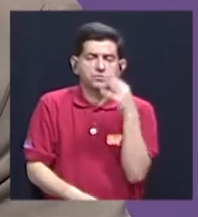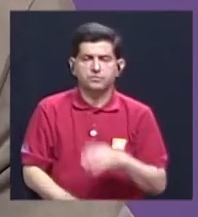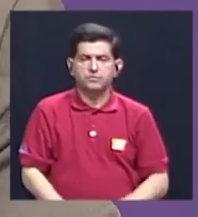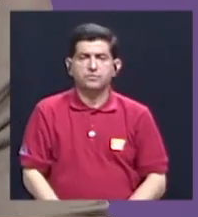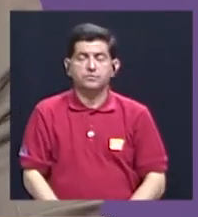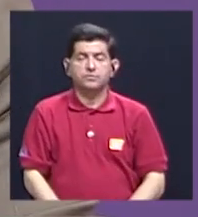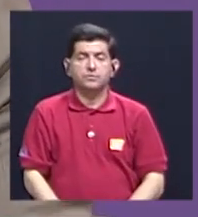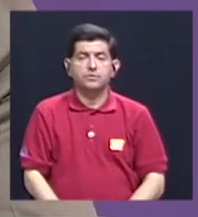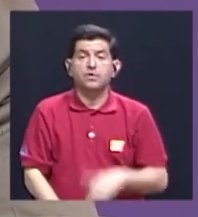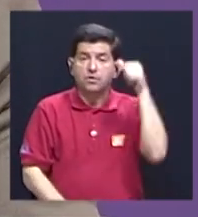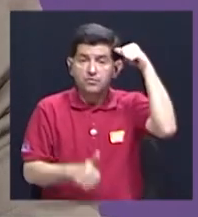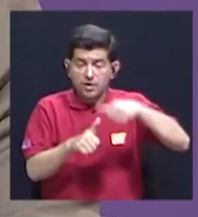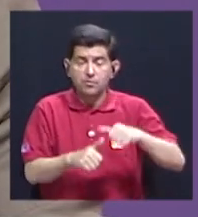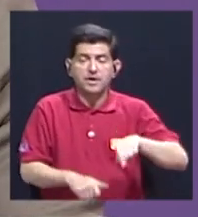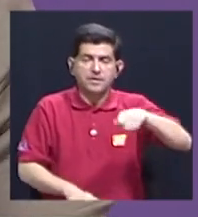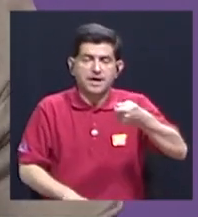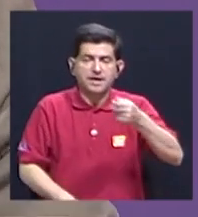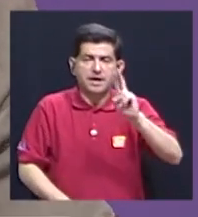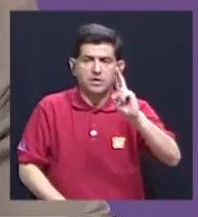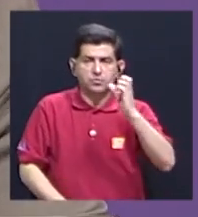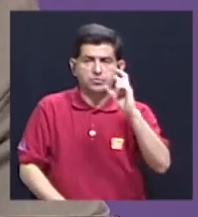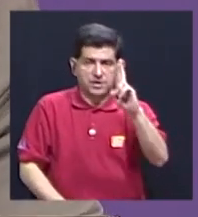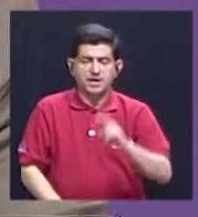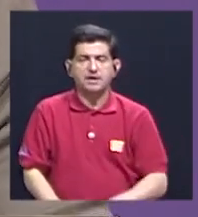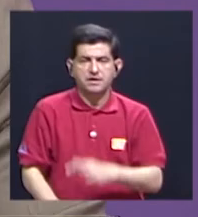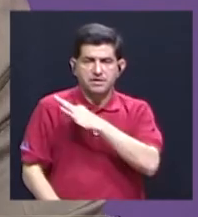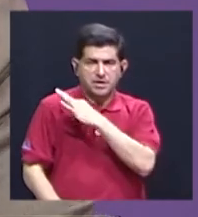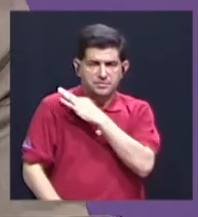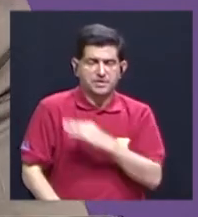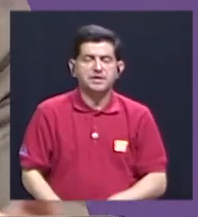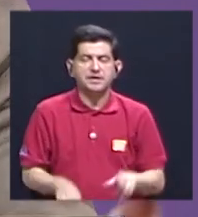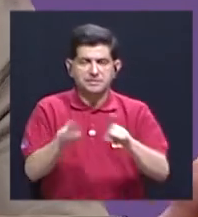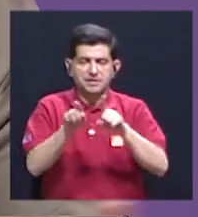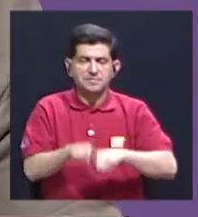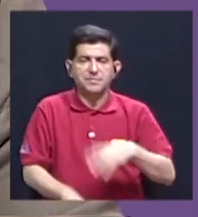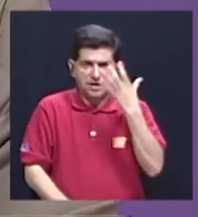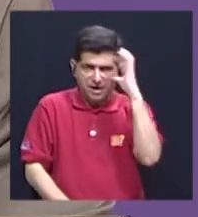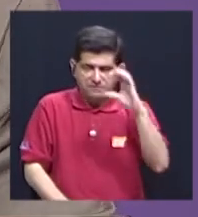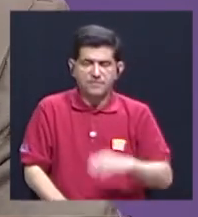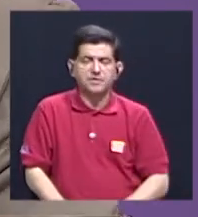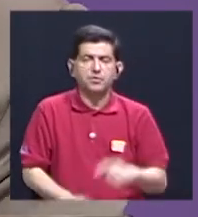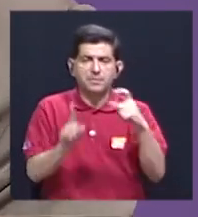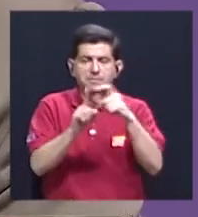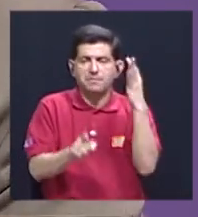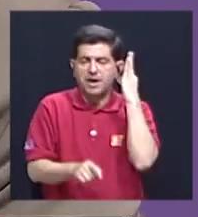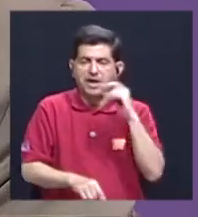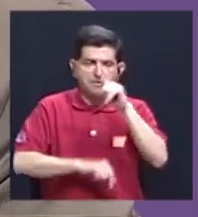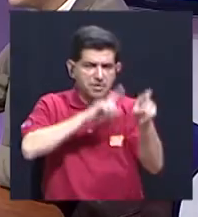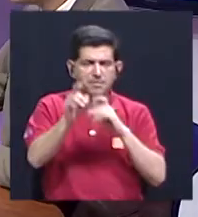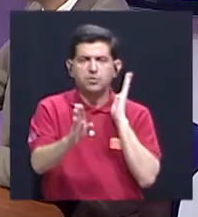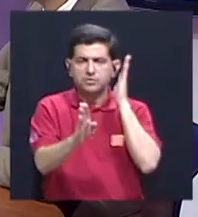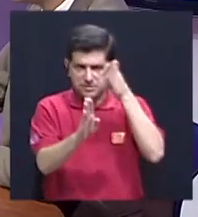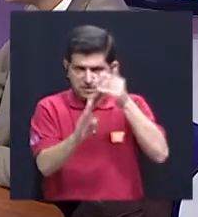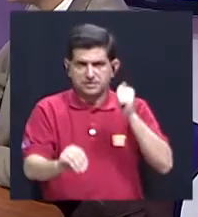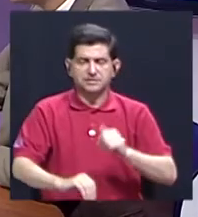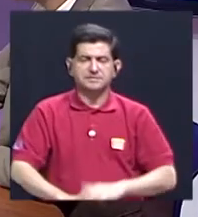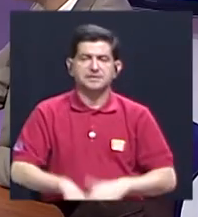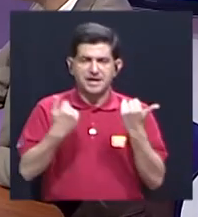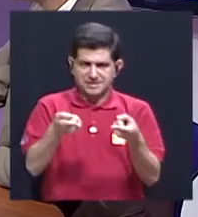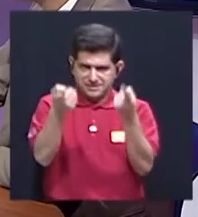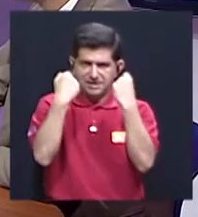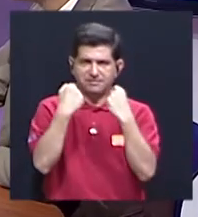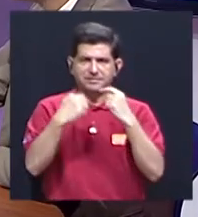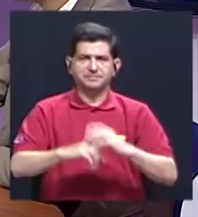Les invito y les recuerdo, estamos en Canal UCR y les invitamos a acercarse a nuestro fanpage, Palabra de Mujer, para hacer sus consultas directamente a nuestra ministra. Ya casi